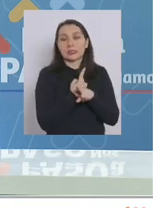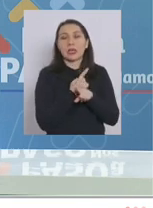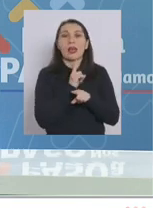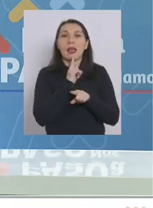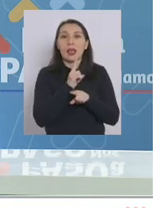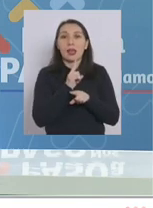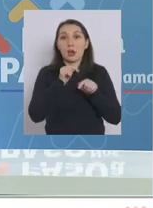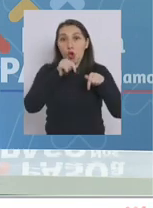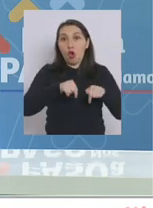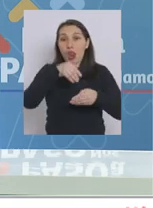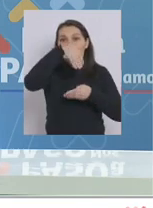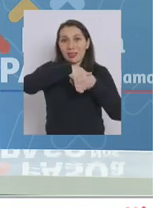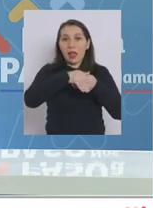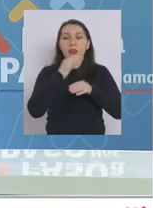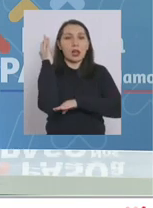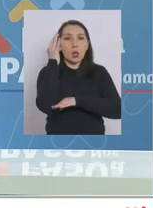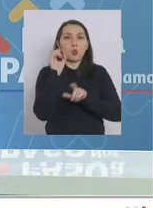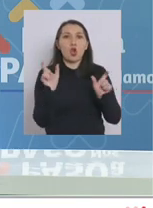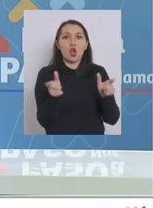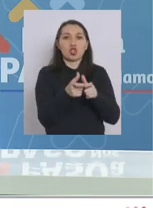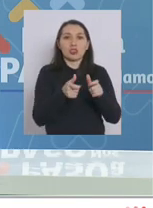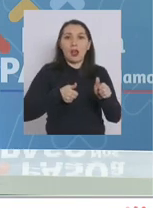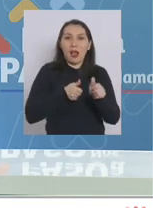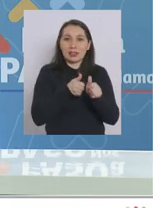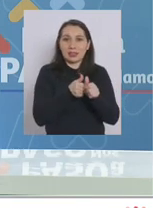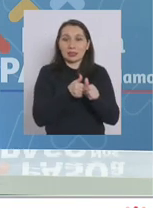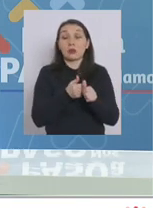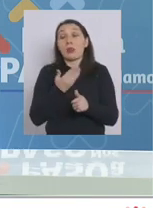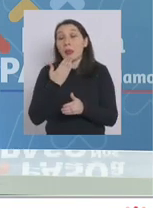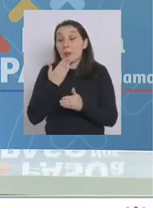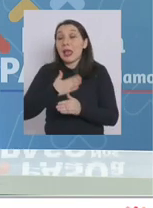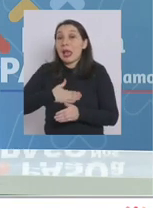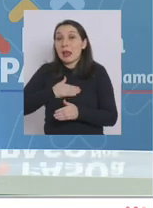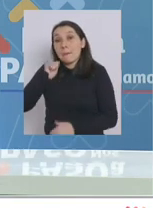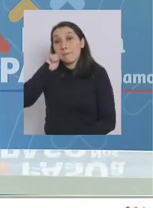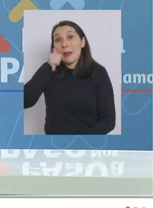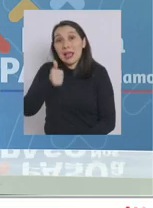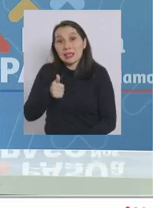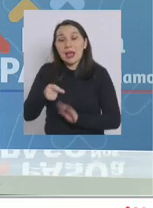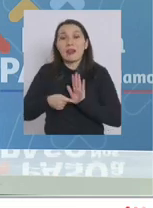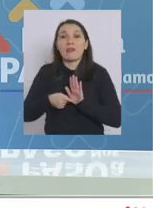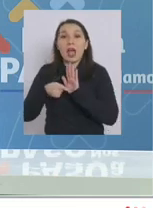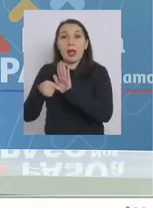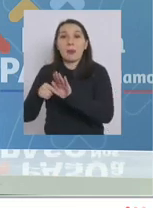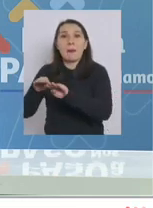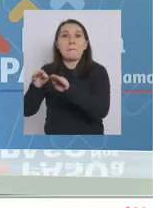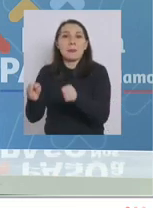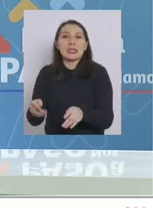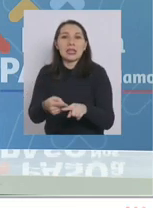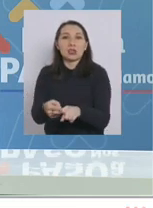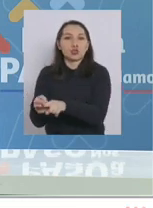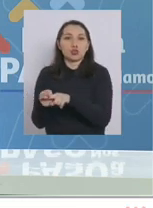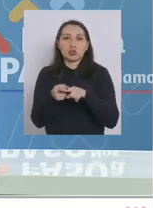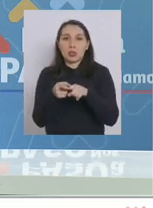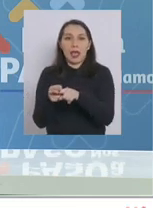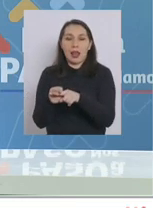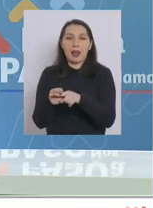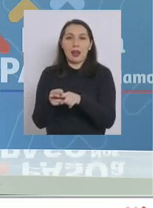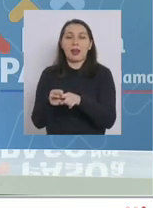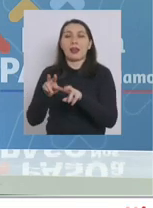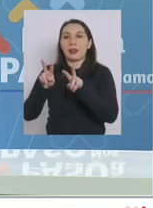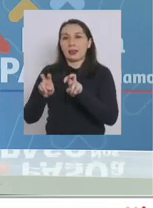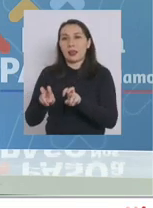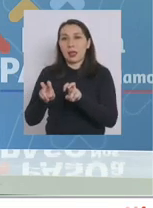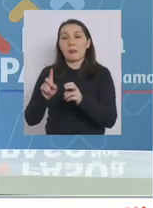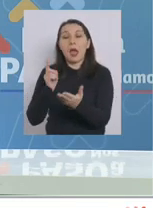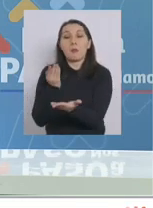particularmente en el día de hoy en la tarde con el consejo asesor también esperamos mañana presentarlo en la mesa social en